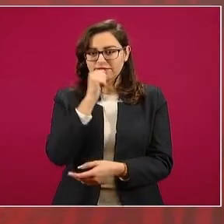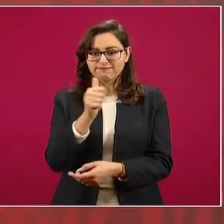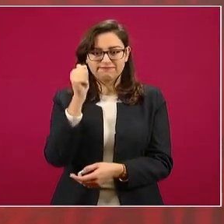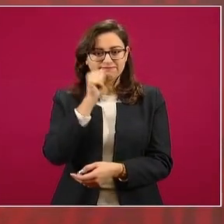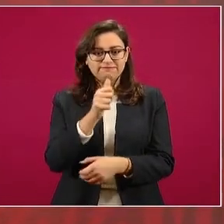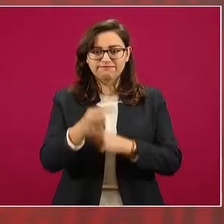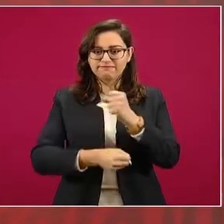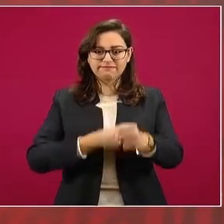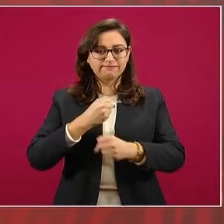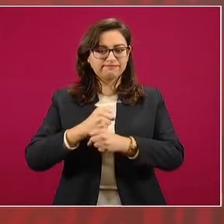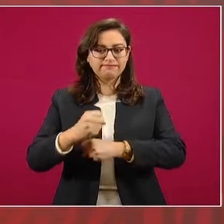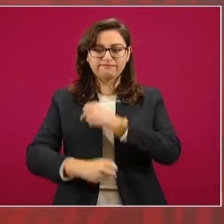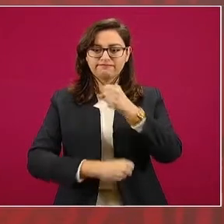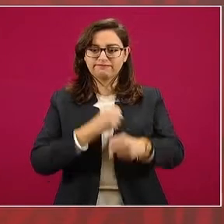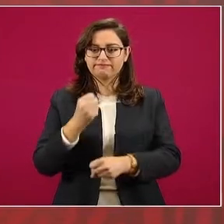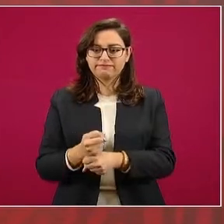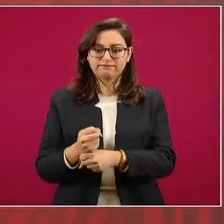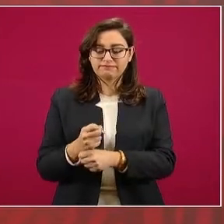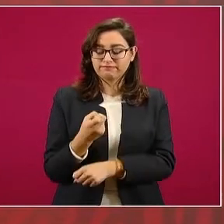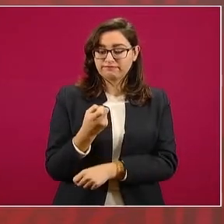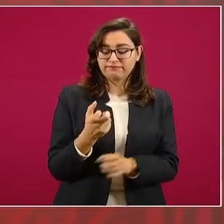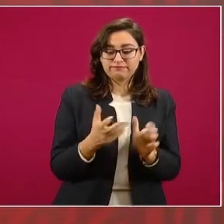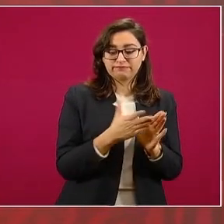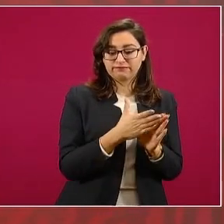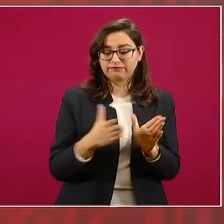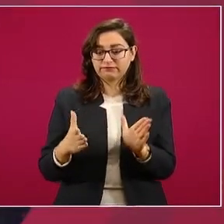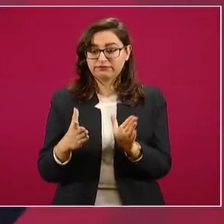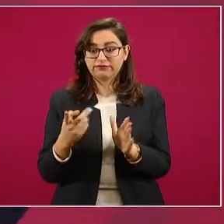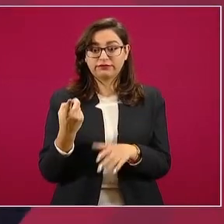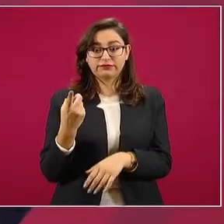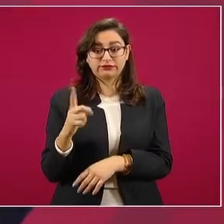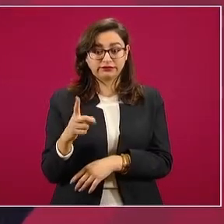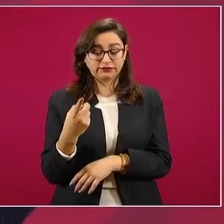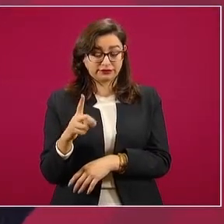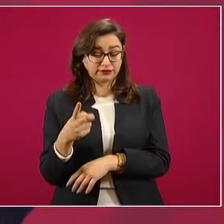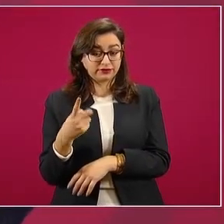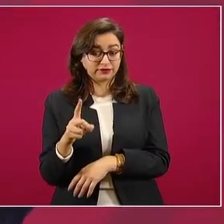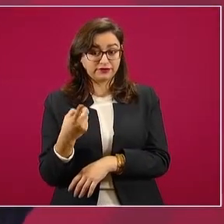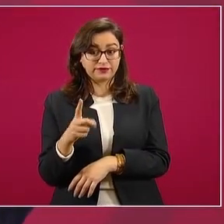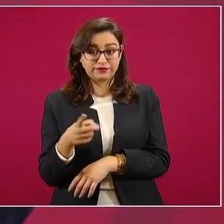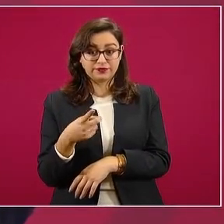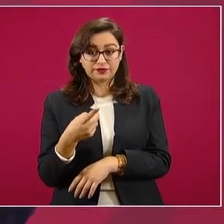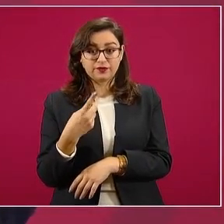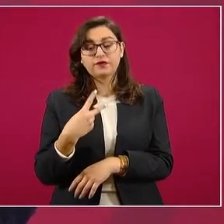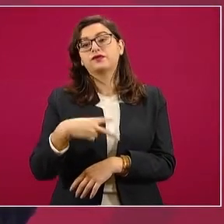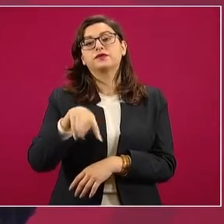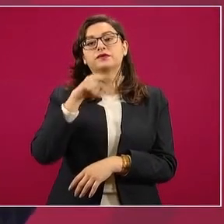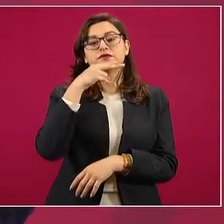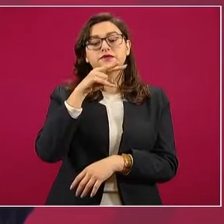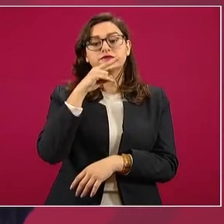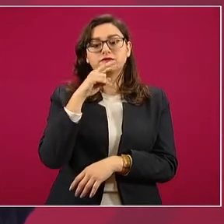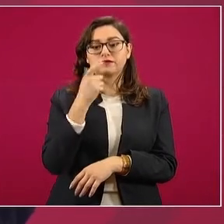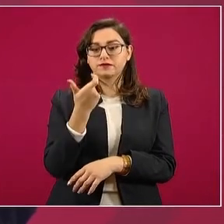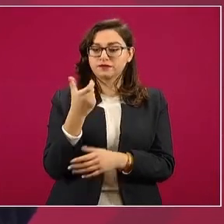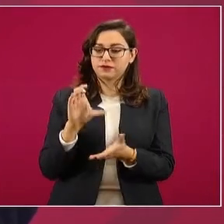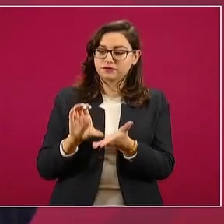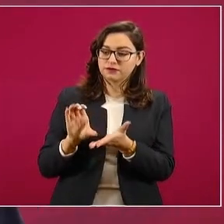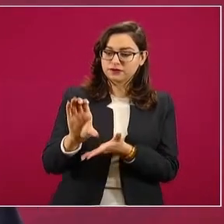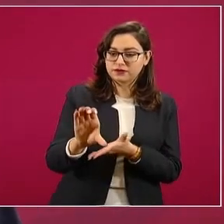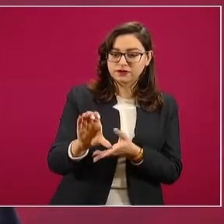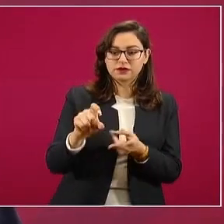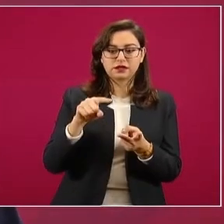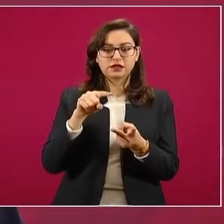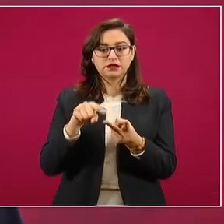cuando se le tienen que entregar a los trabajadores a Guinaldo, que les tienen que entregar